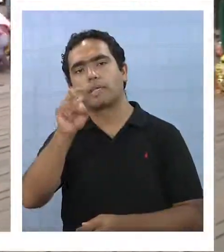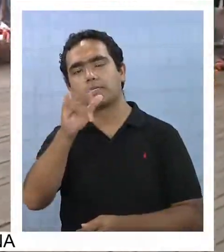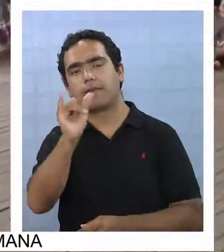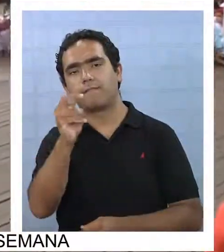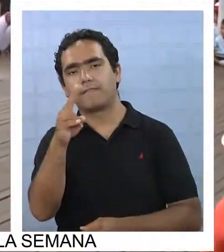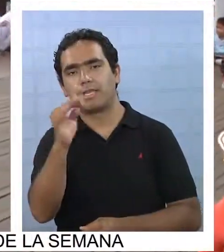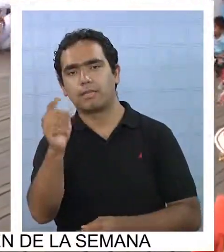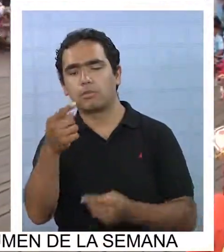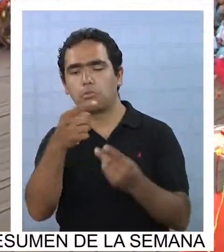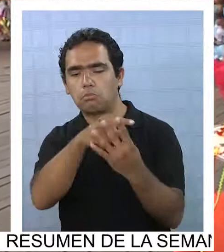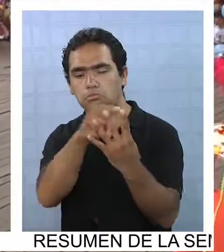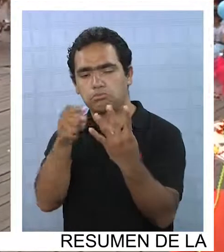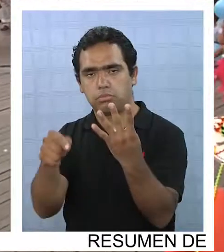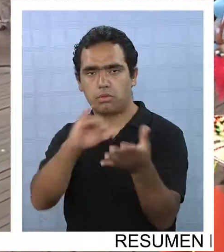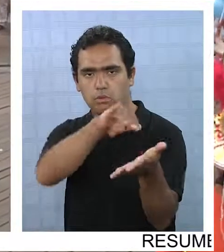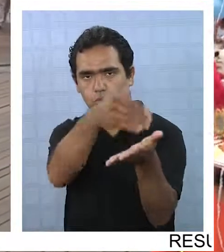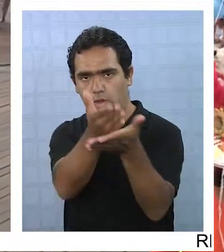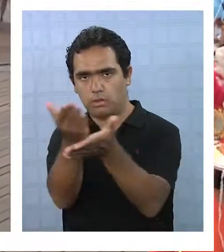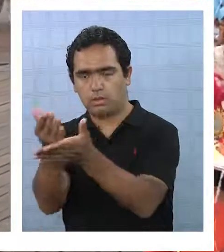y Brumita en Alto Hospicio.